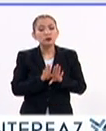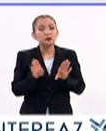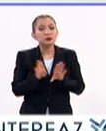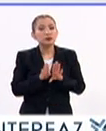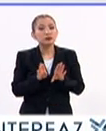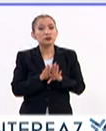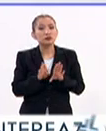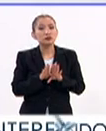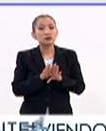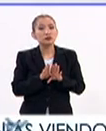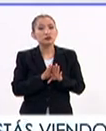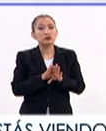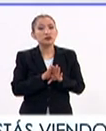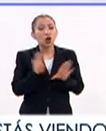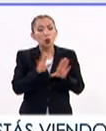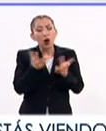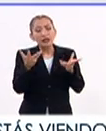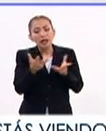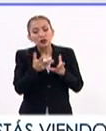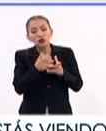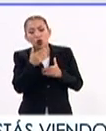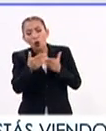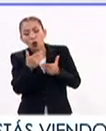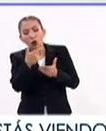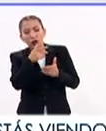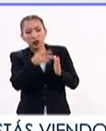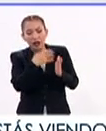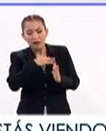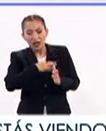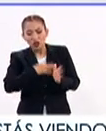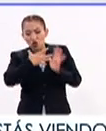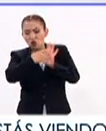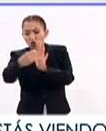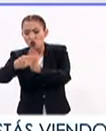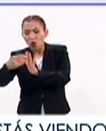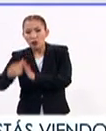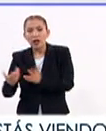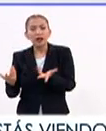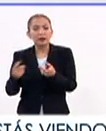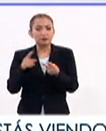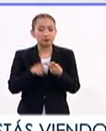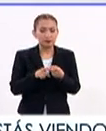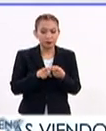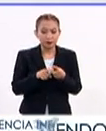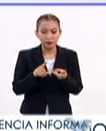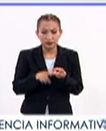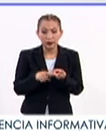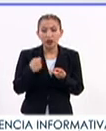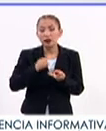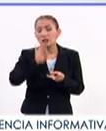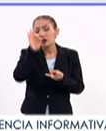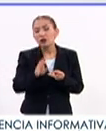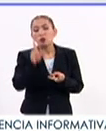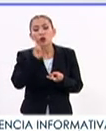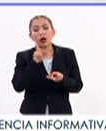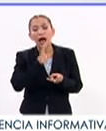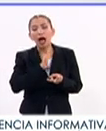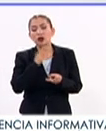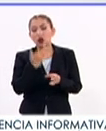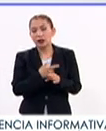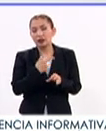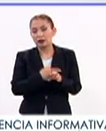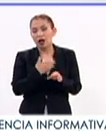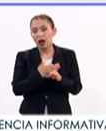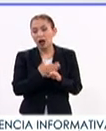ido generando estos patrones de infección y qué tanto porcentaje de mujeres se encuentran